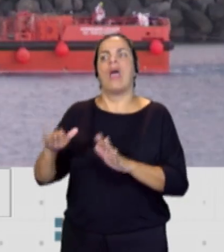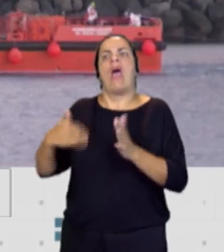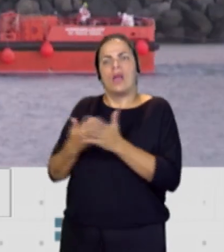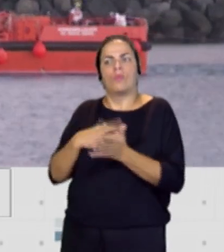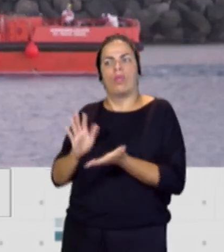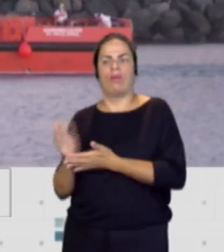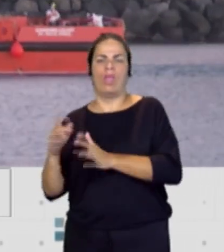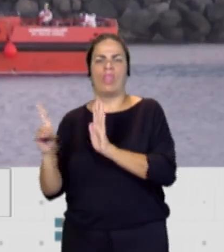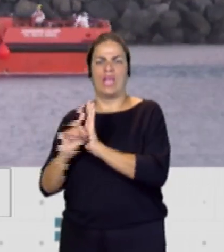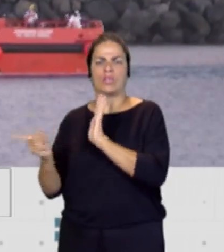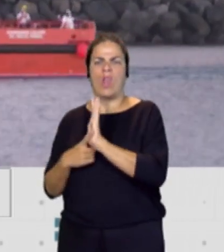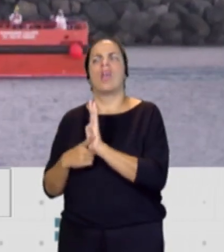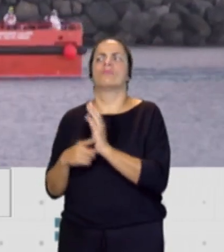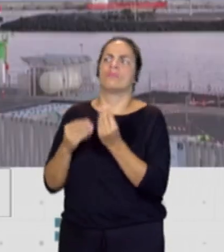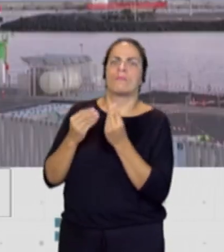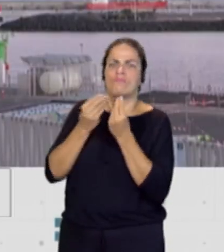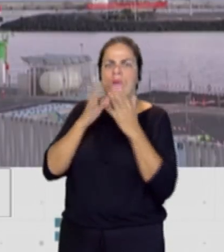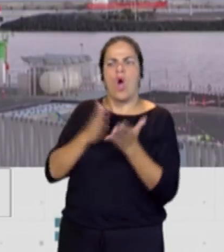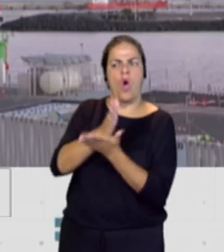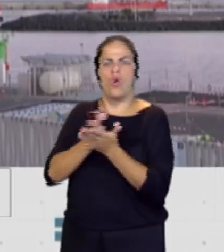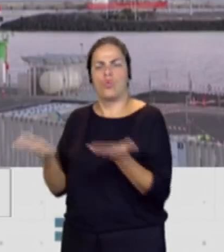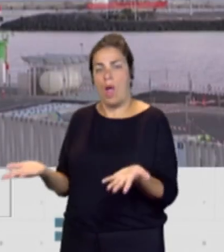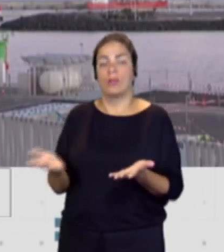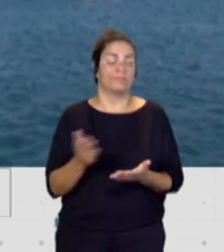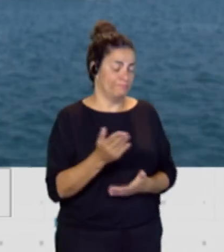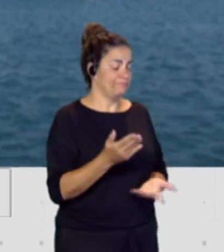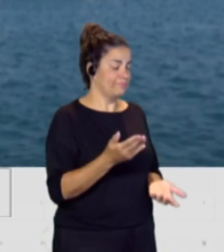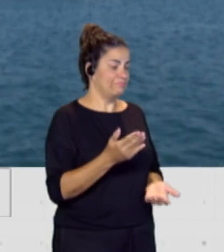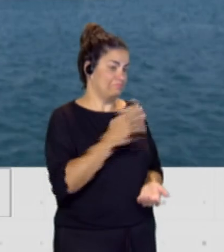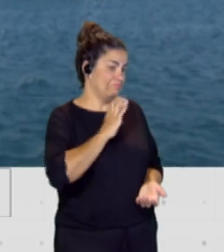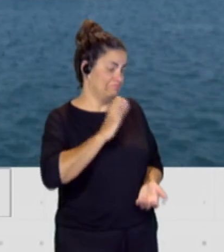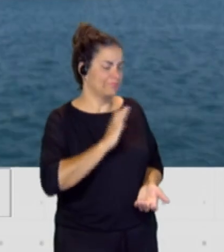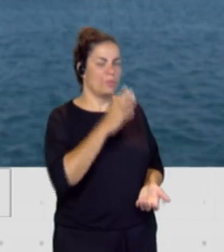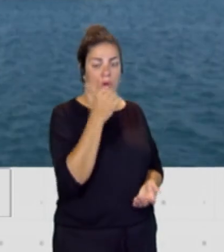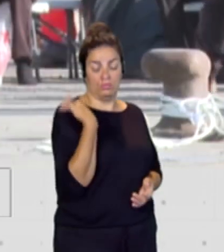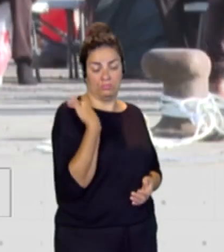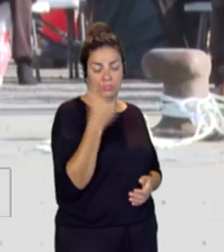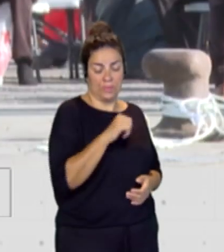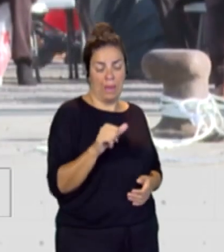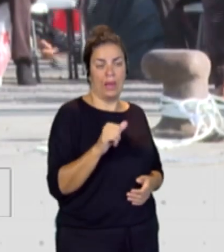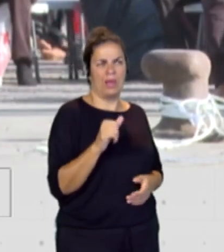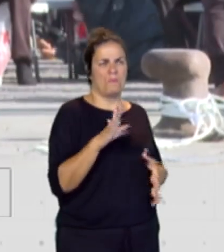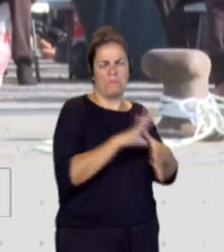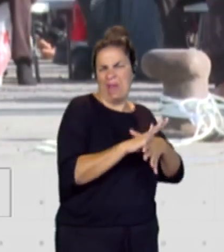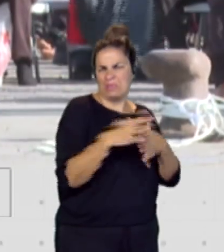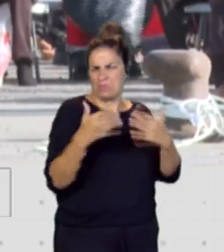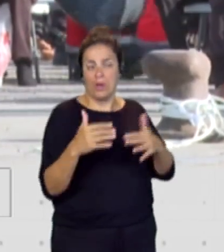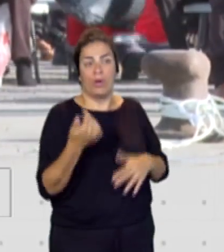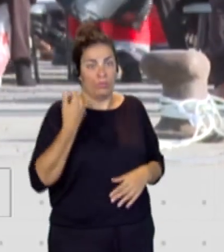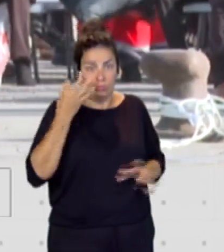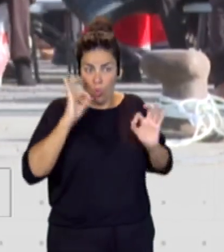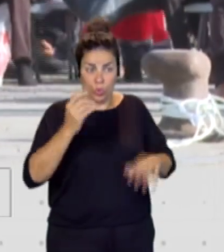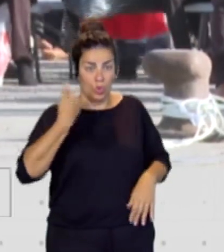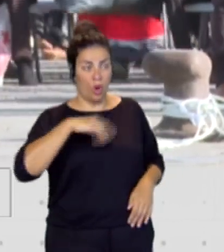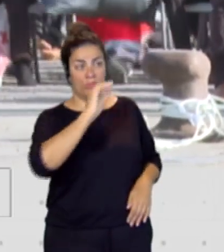¿qué es más factible, señor curioso, esta misma semana el martes, el miércoles cuando le hacía yo misma la pregunta al señor